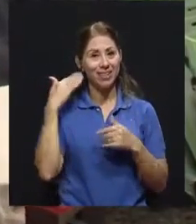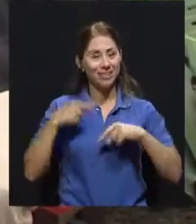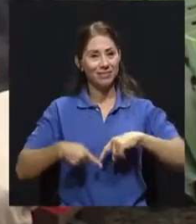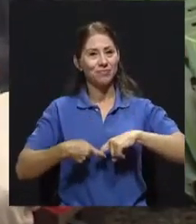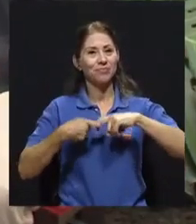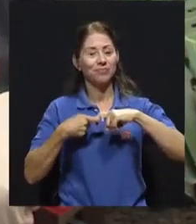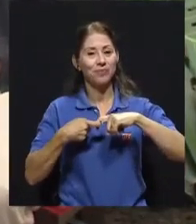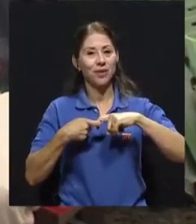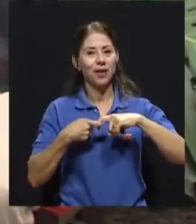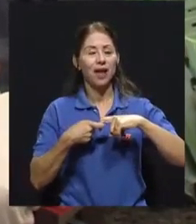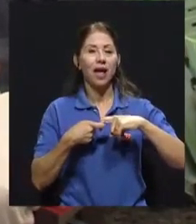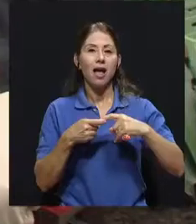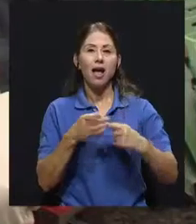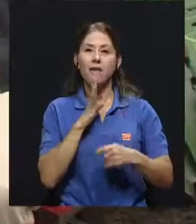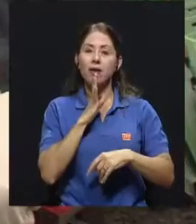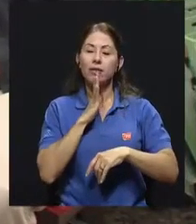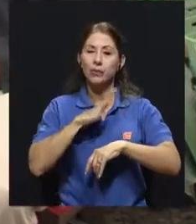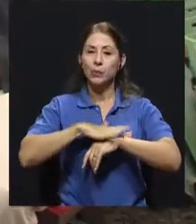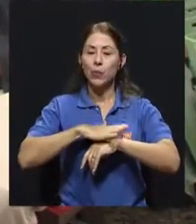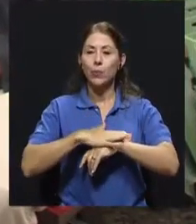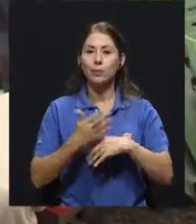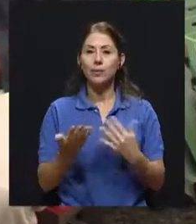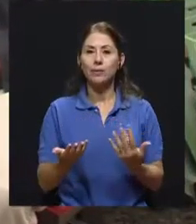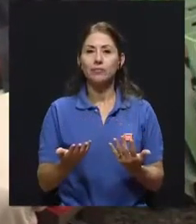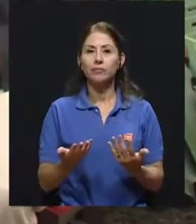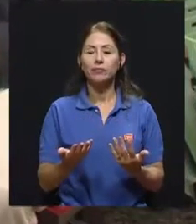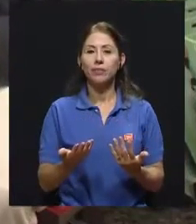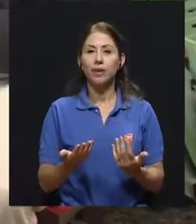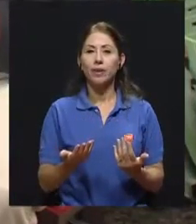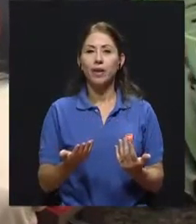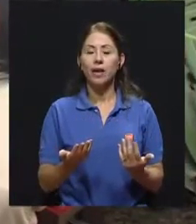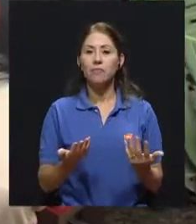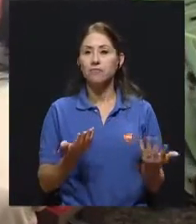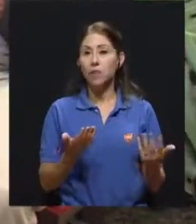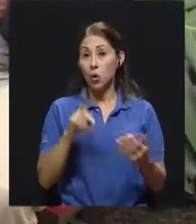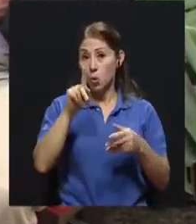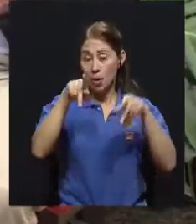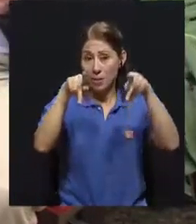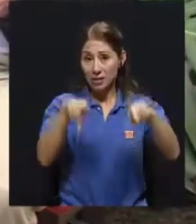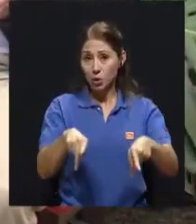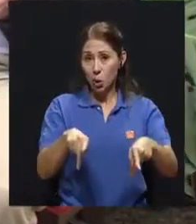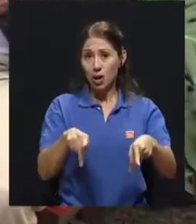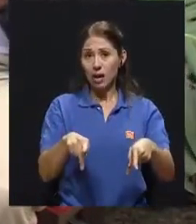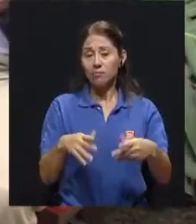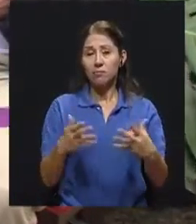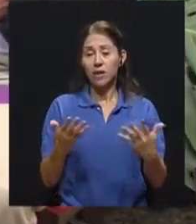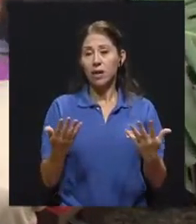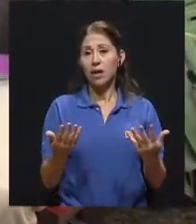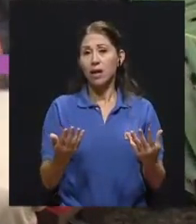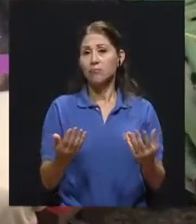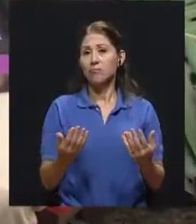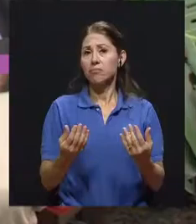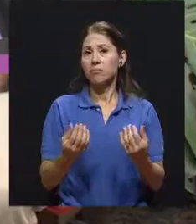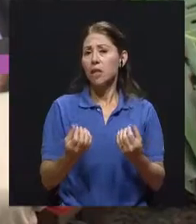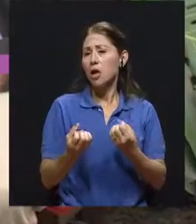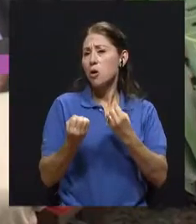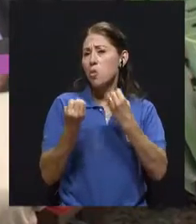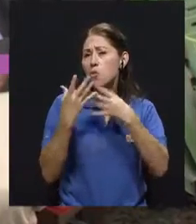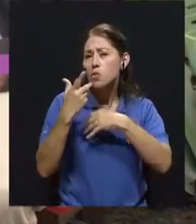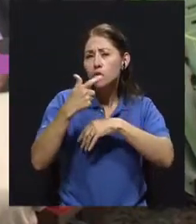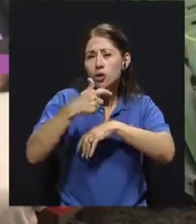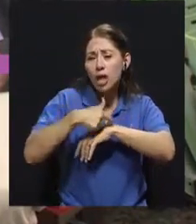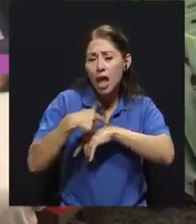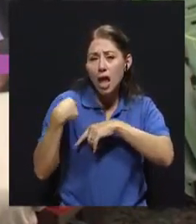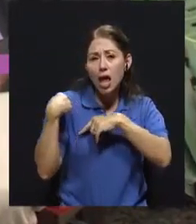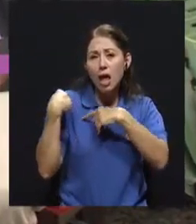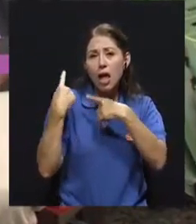En anterior conversando acerca de que una persona que ha estado largo tiempo con su obesidad